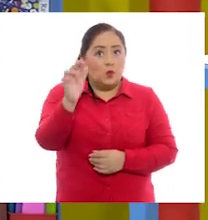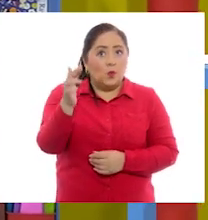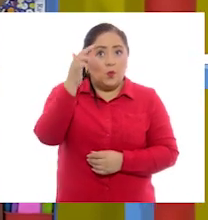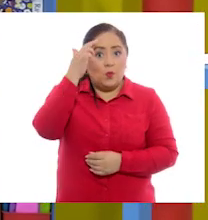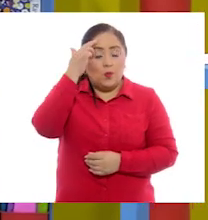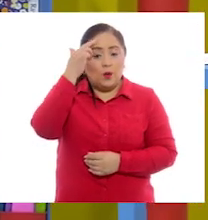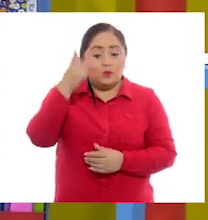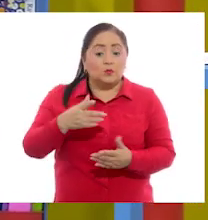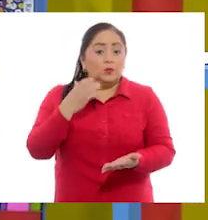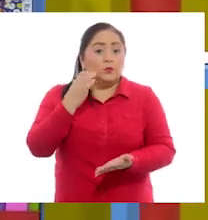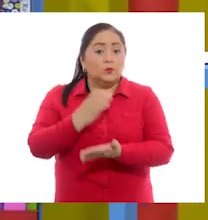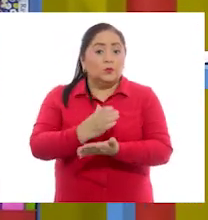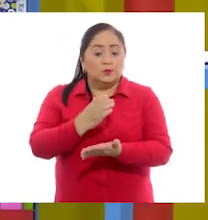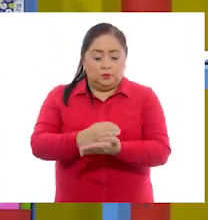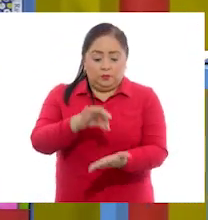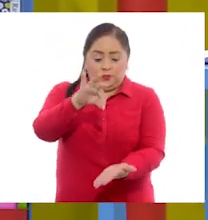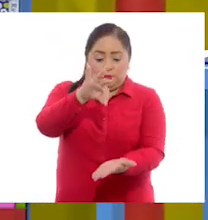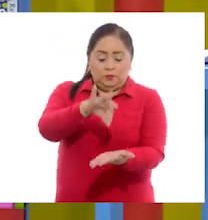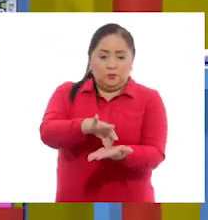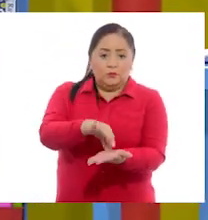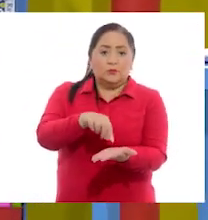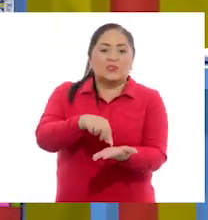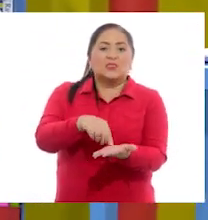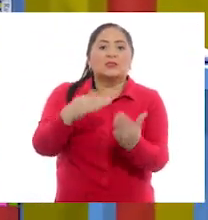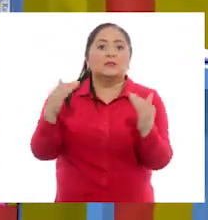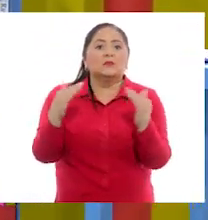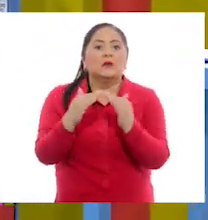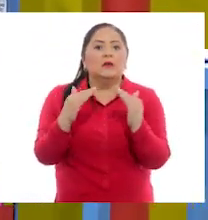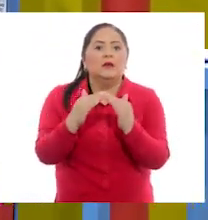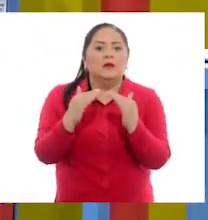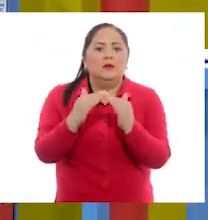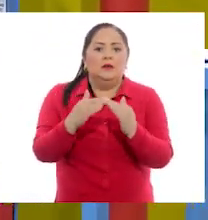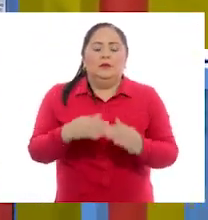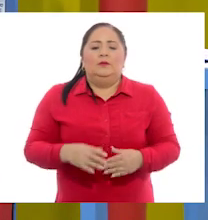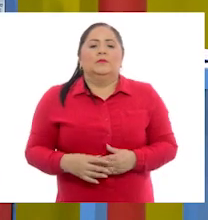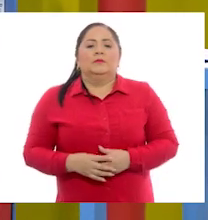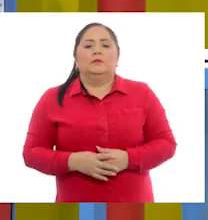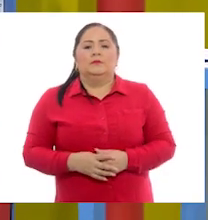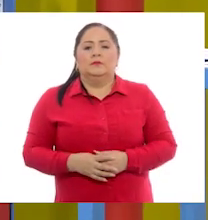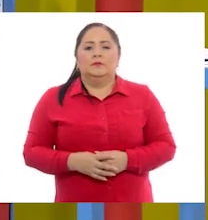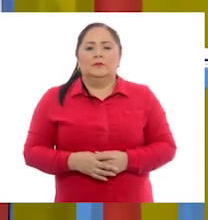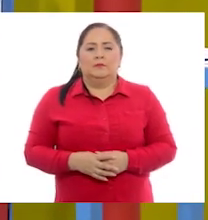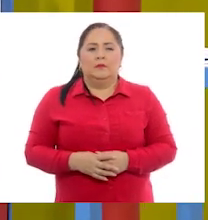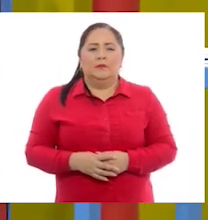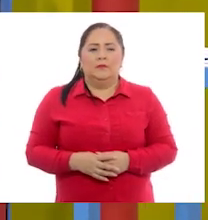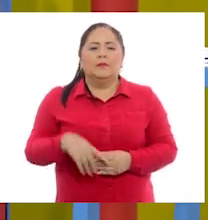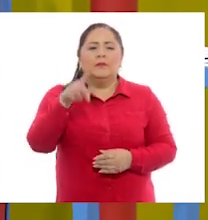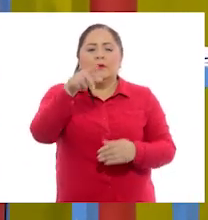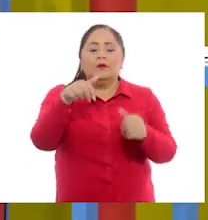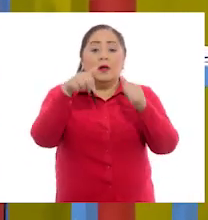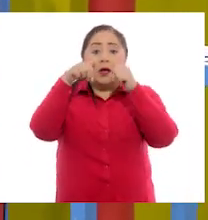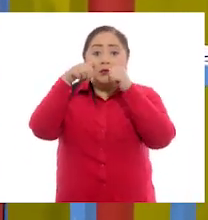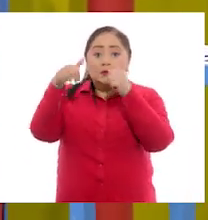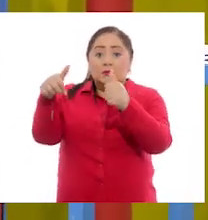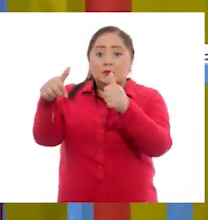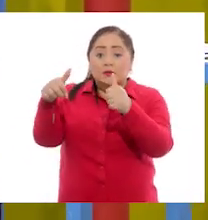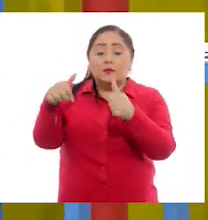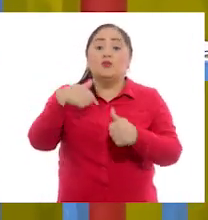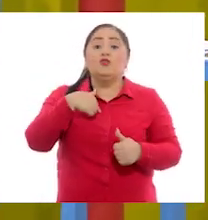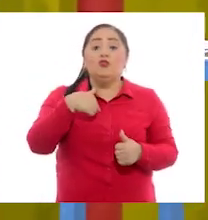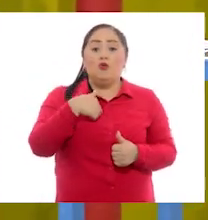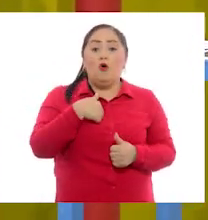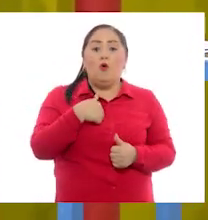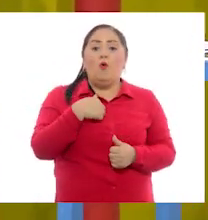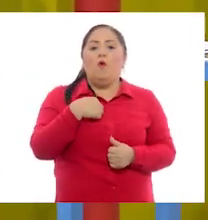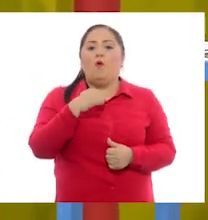en su cuaderno ubiquen una casa en el centro de su hoja. Pongan mucha atención, yo voy a dar